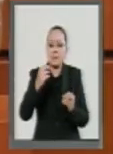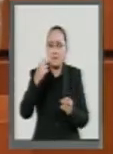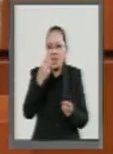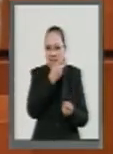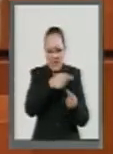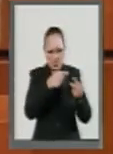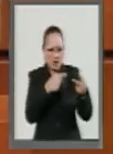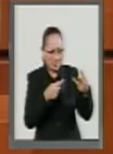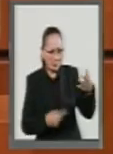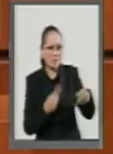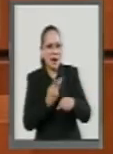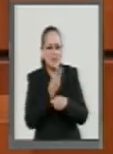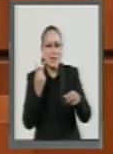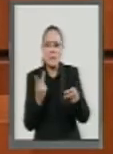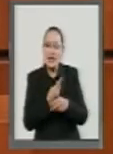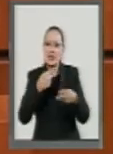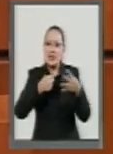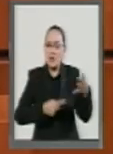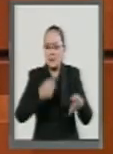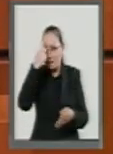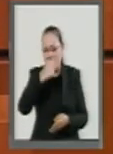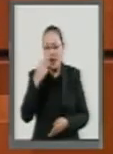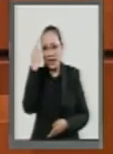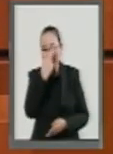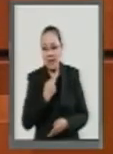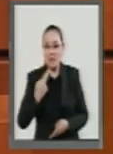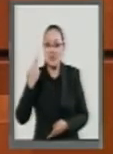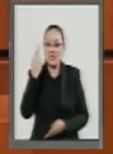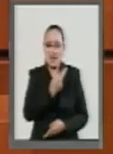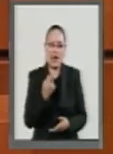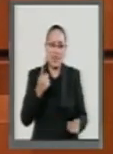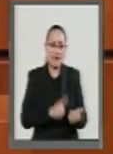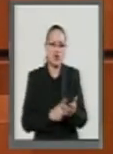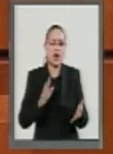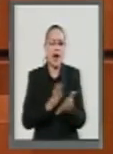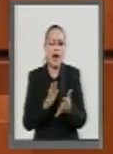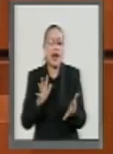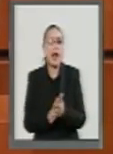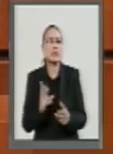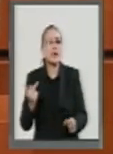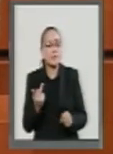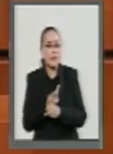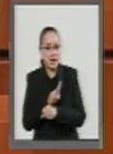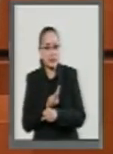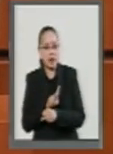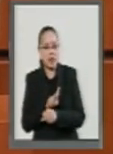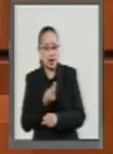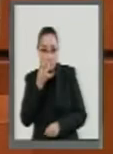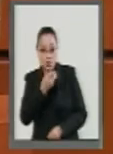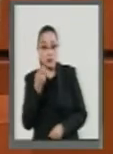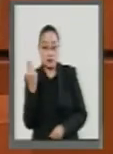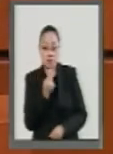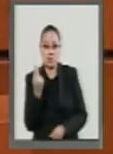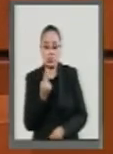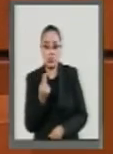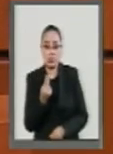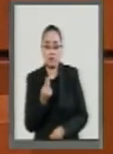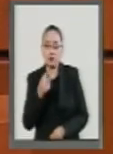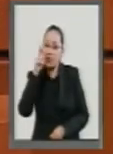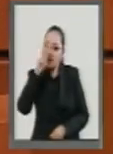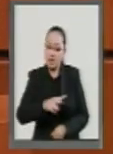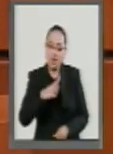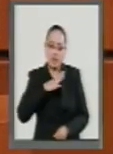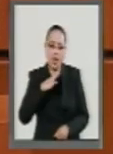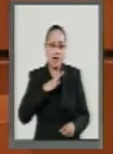profundidad cómo están funcionando los penales en México. Si realmente están cumpliendo